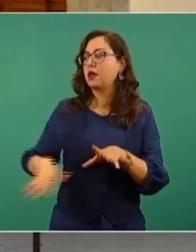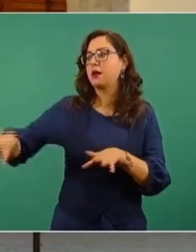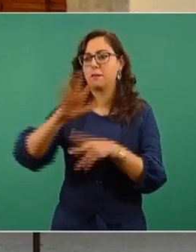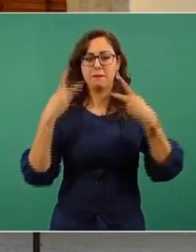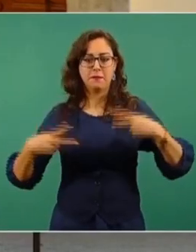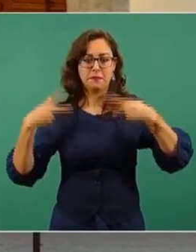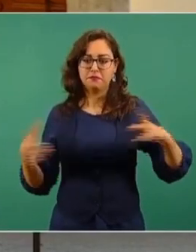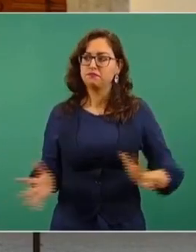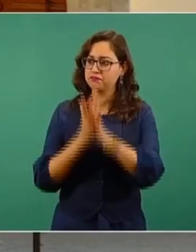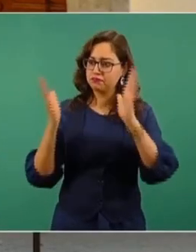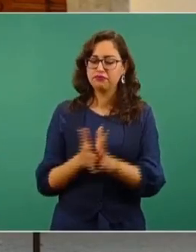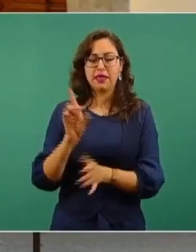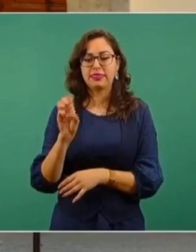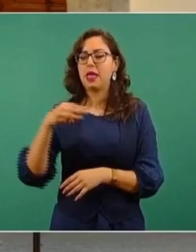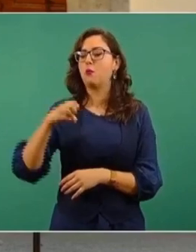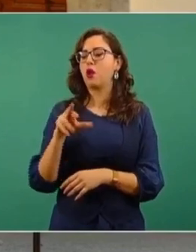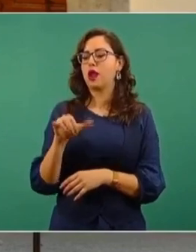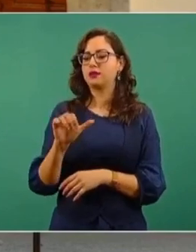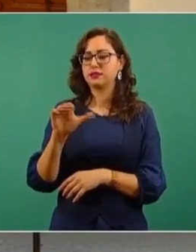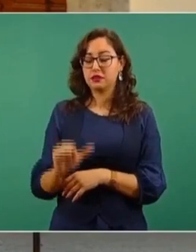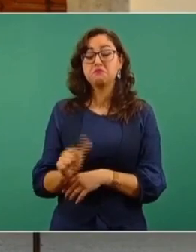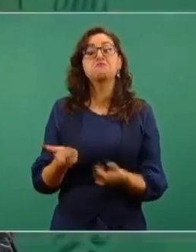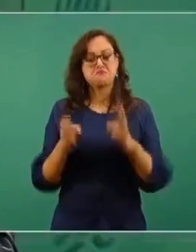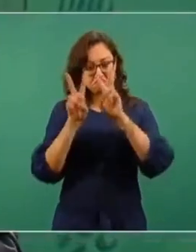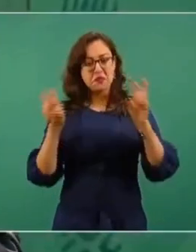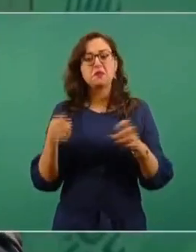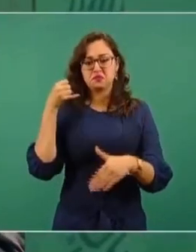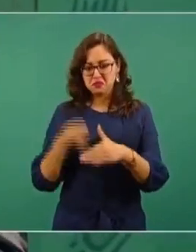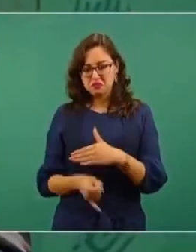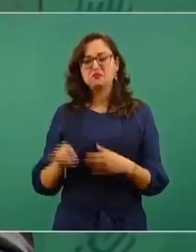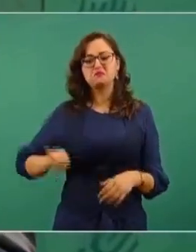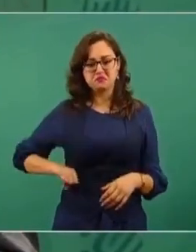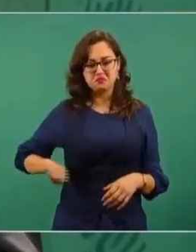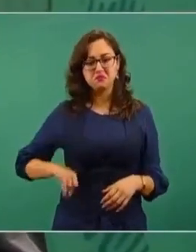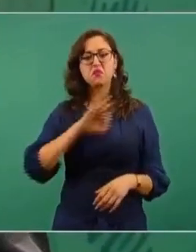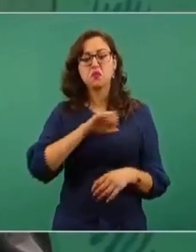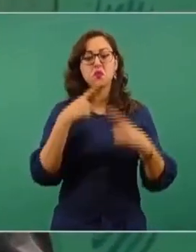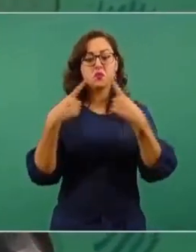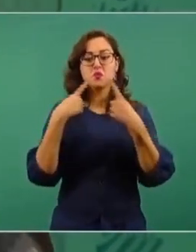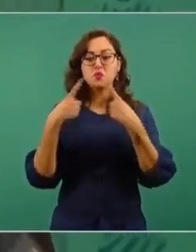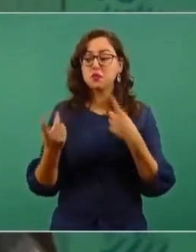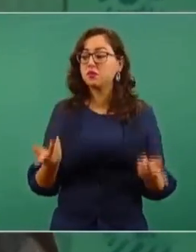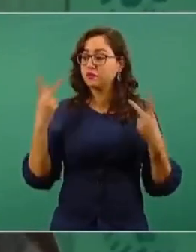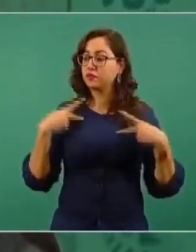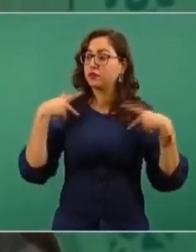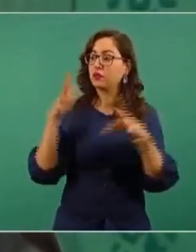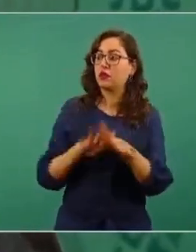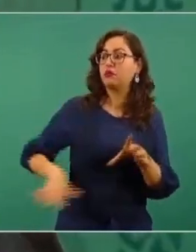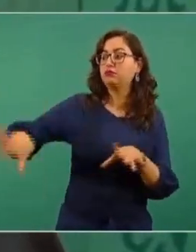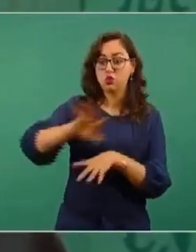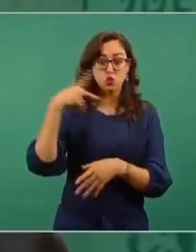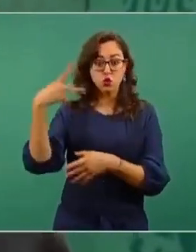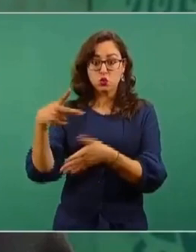Es un buen tema. A discusión, a debate. ¿Y el derecho del pueblo a la información? ¿Dónde queda?